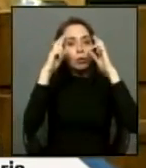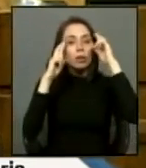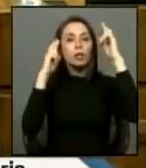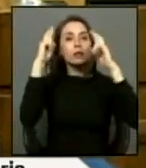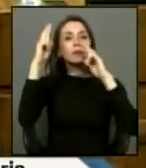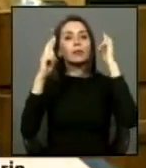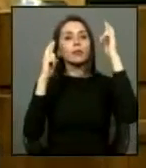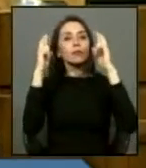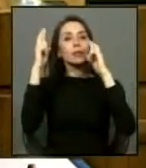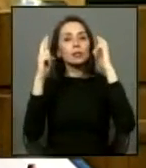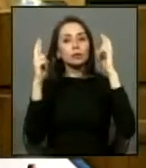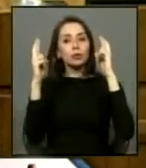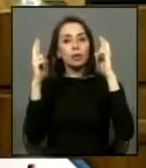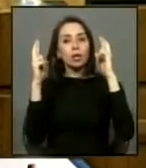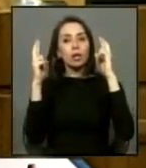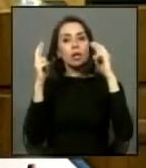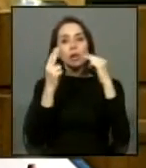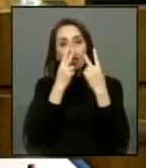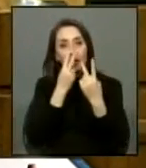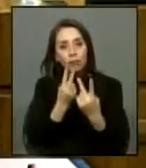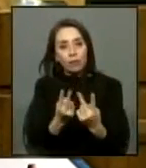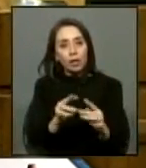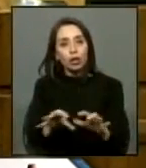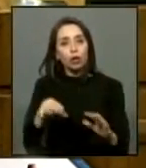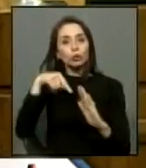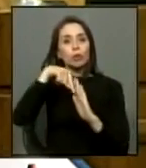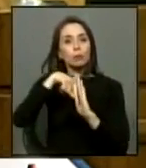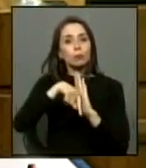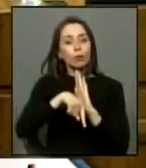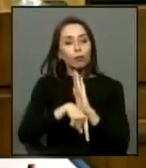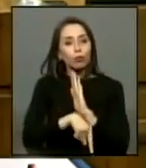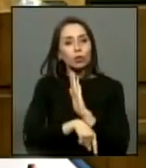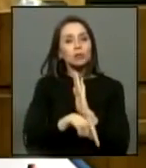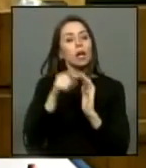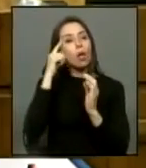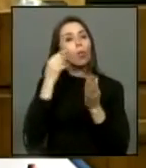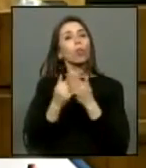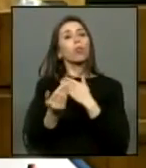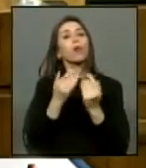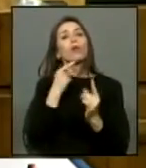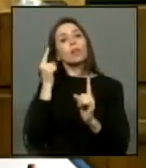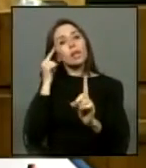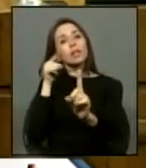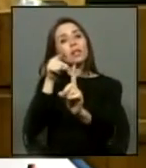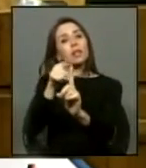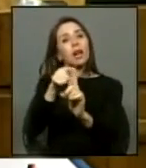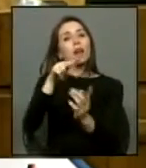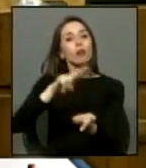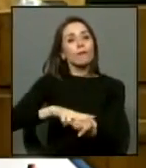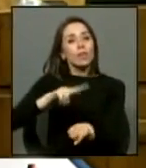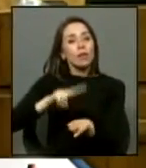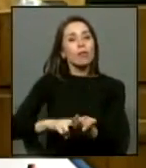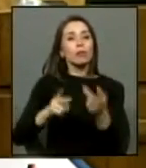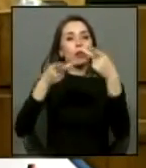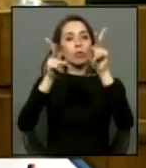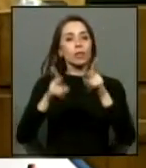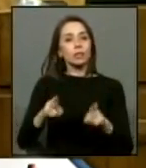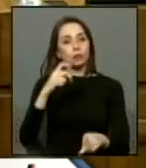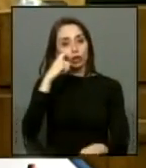de ver las cosas con mayor profundidad y de ir llevando hacia donde queremos llevar los verdaderos derechos humanos